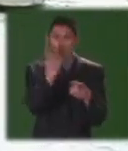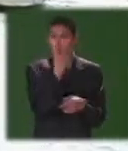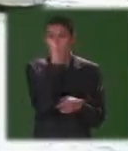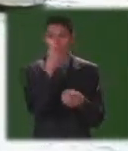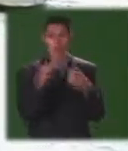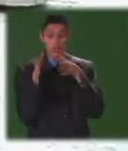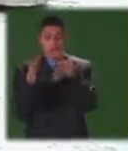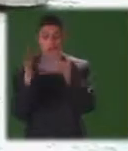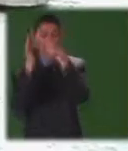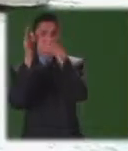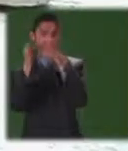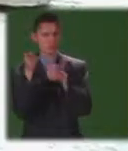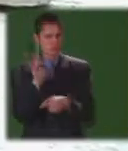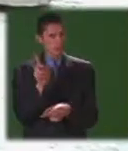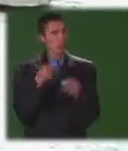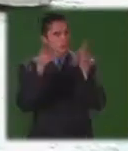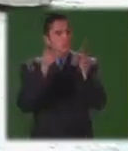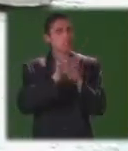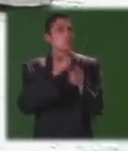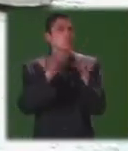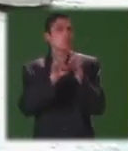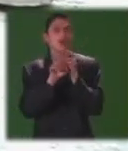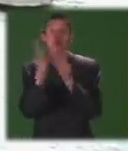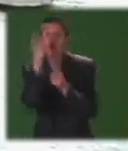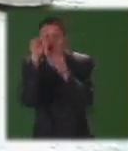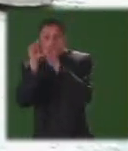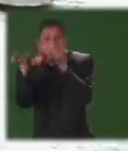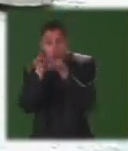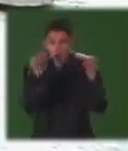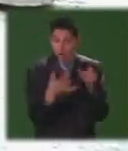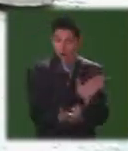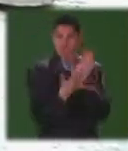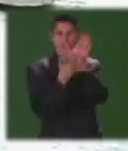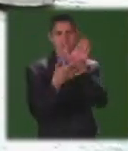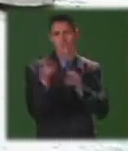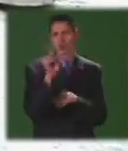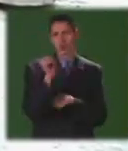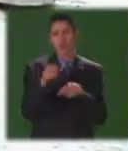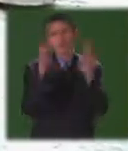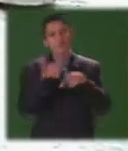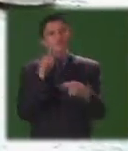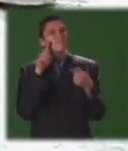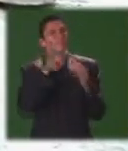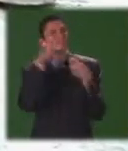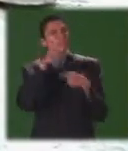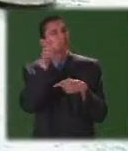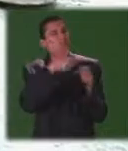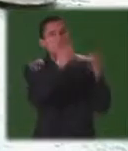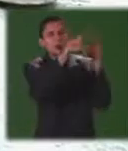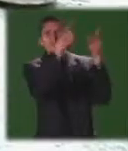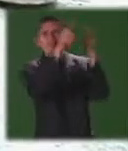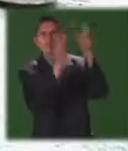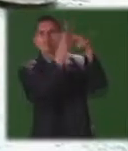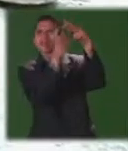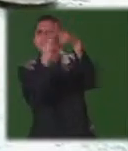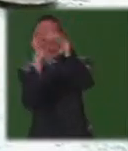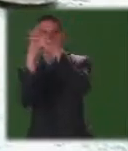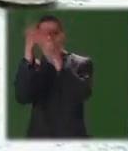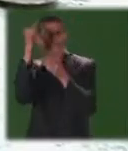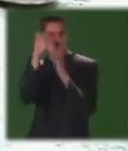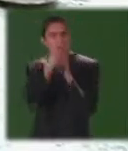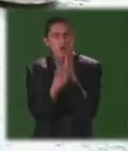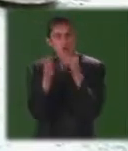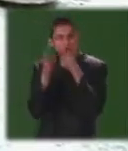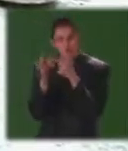especial ni tampoco se limitan a las regiones que hemos visitado hoy La idea es establecer diversos programas de capacitación en docentes y